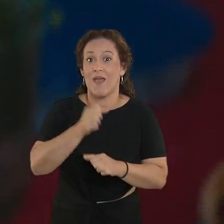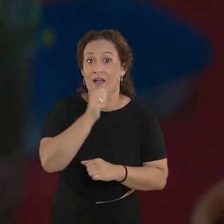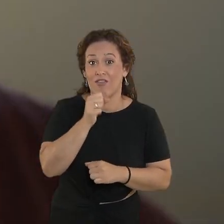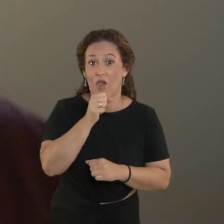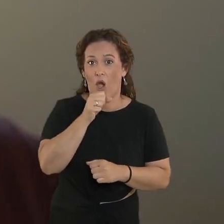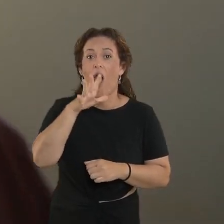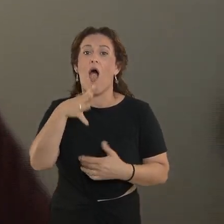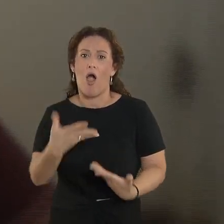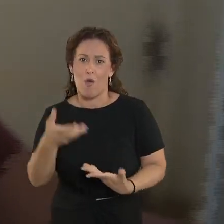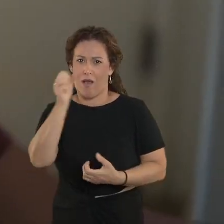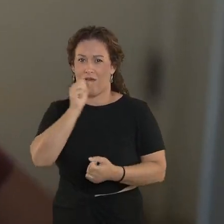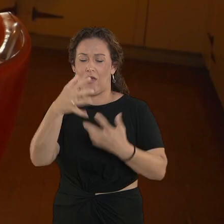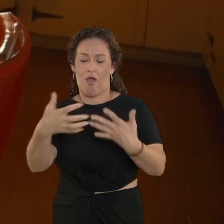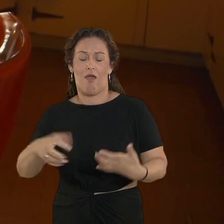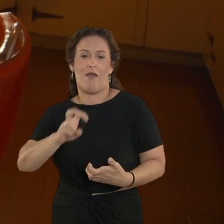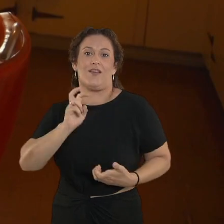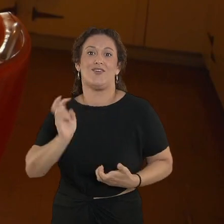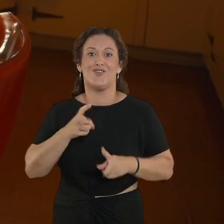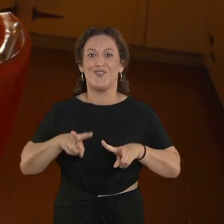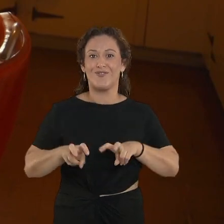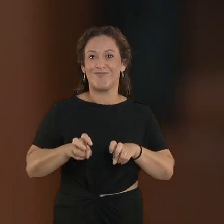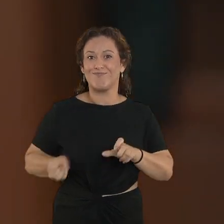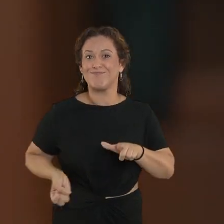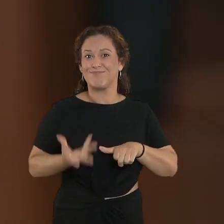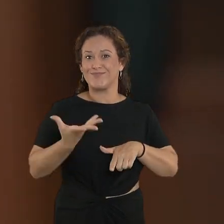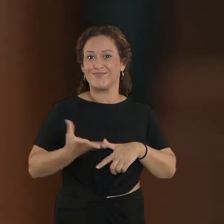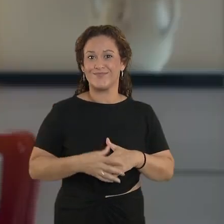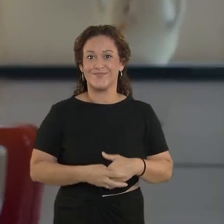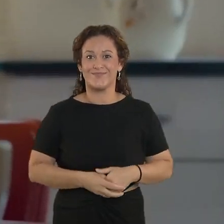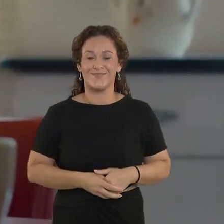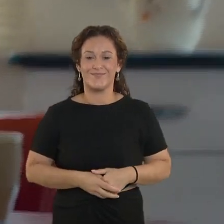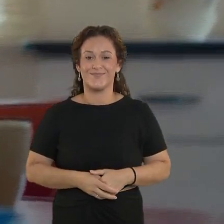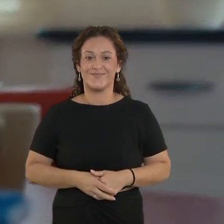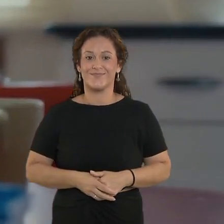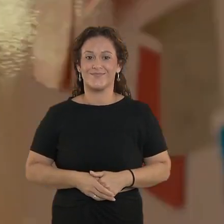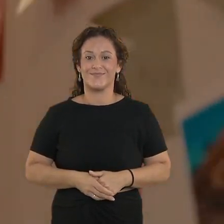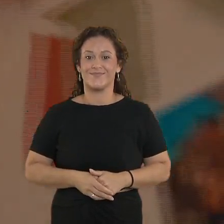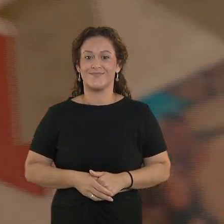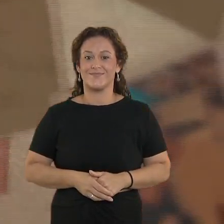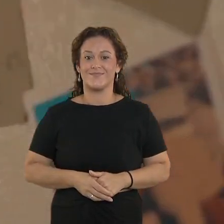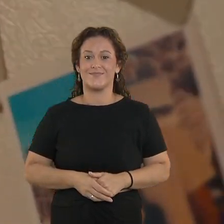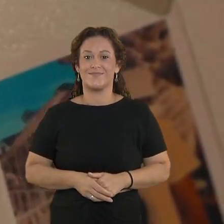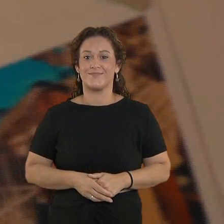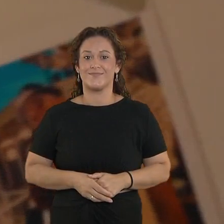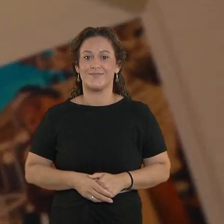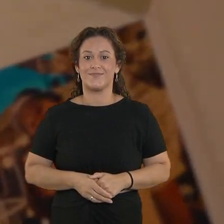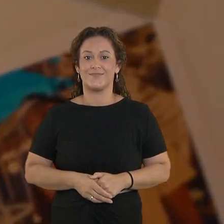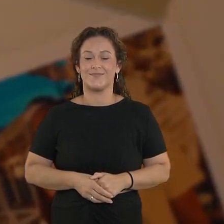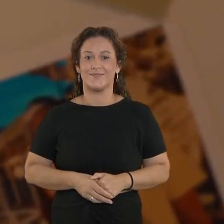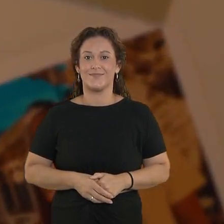tomen otro. Todavía me quedan canciones para dedicarte y todavía quererte, todavía